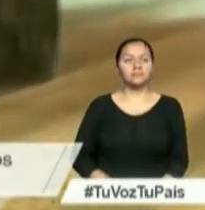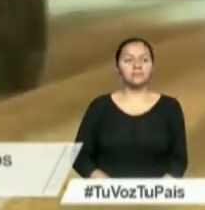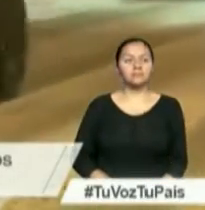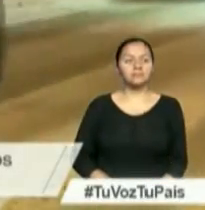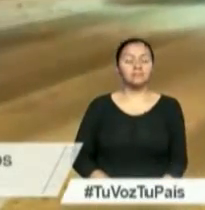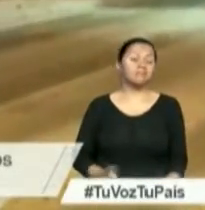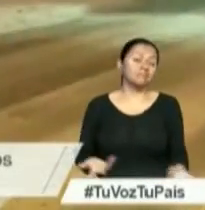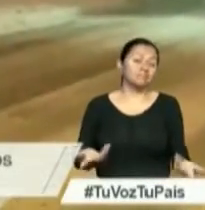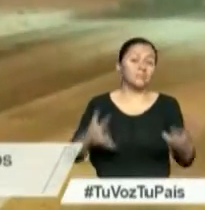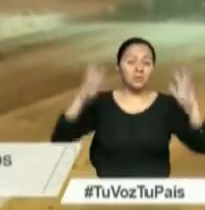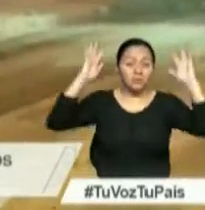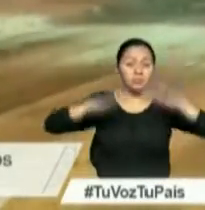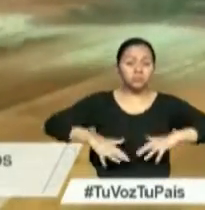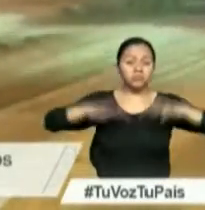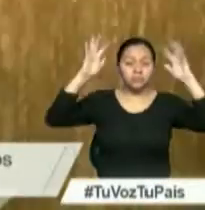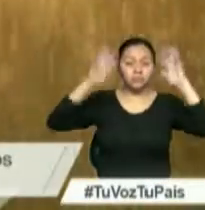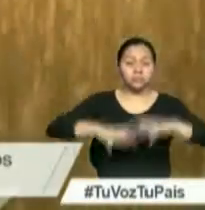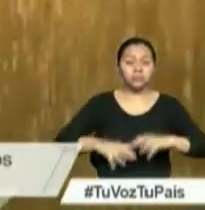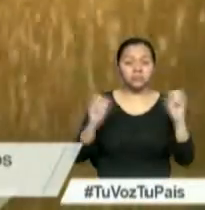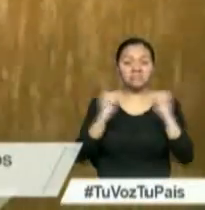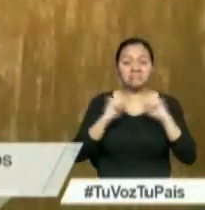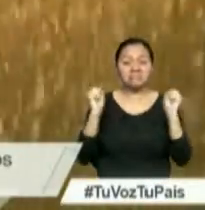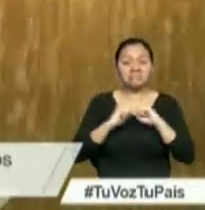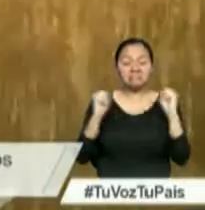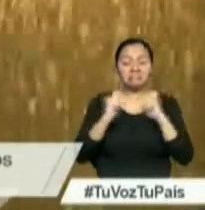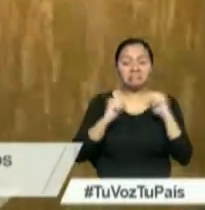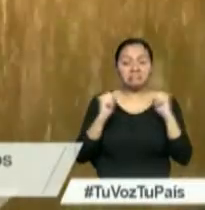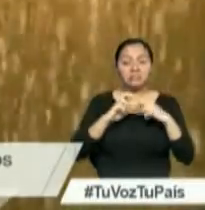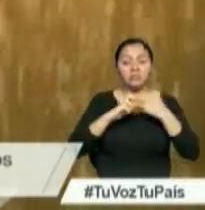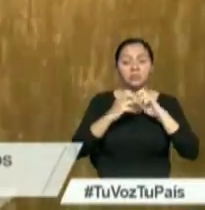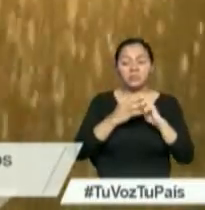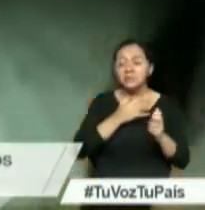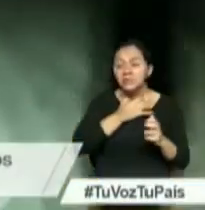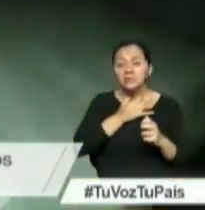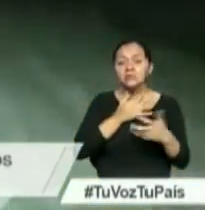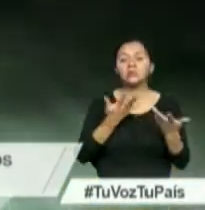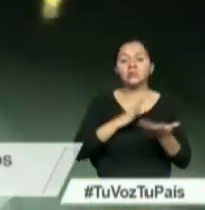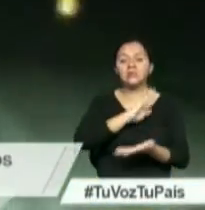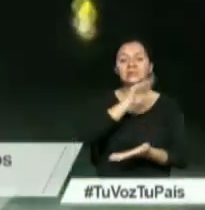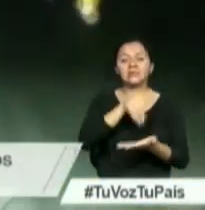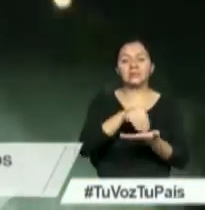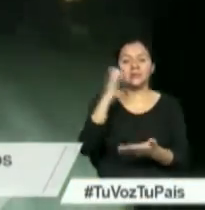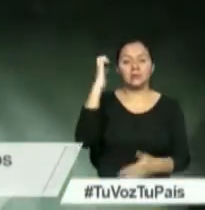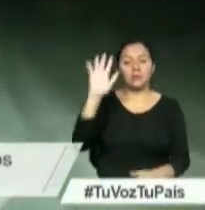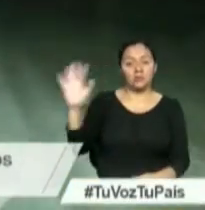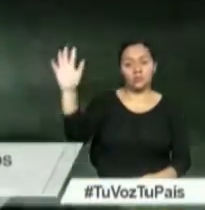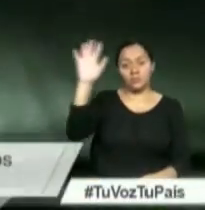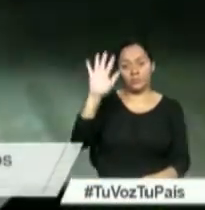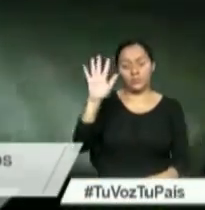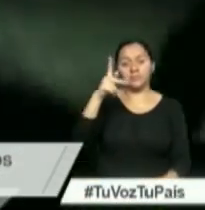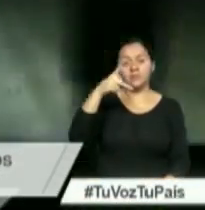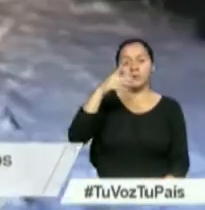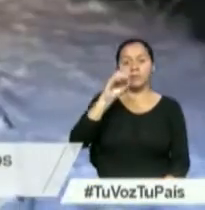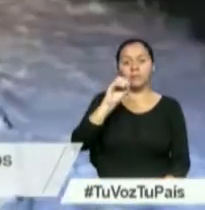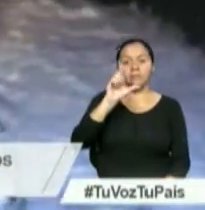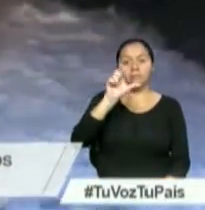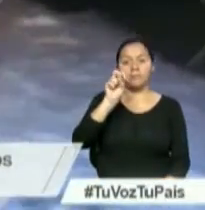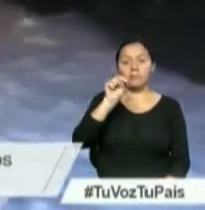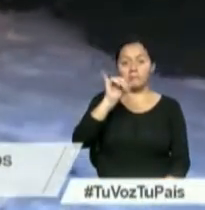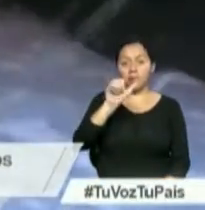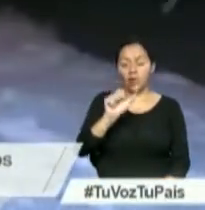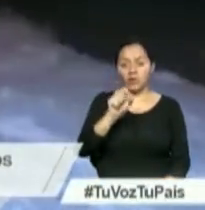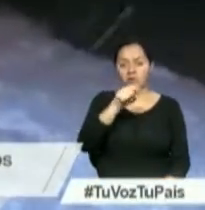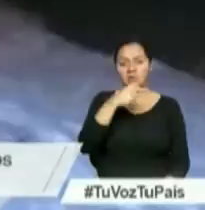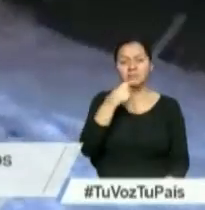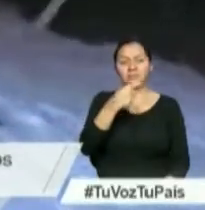El invierno se va acercando y el temporal comienza a causar estragos, especialmente en el centro de Europa. En Polonia, cientos de técnicos trabajan para